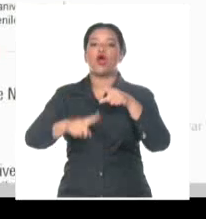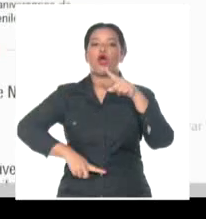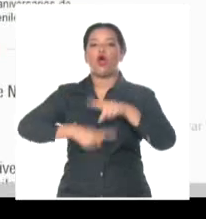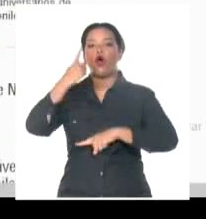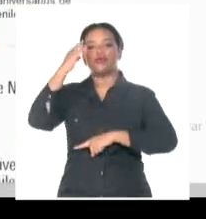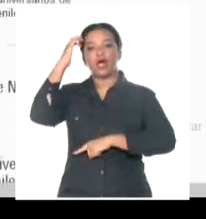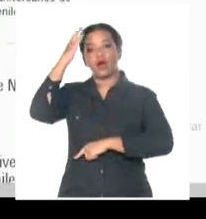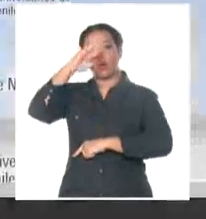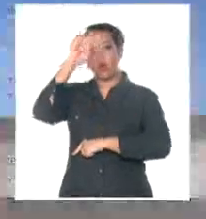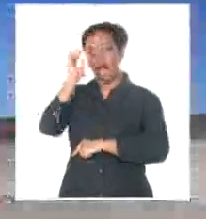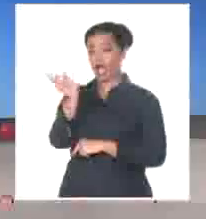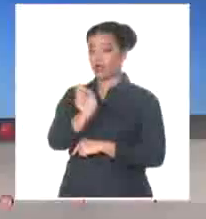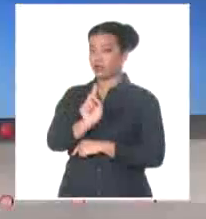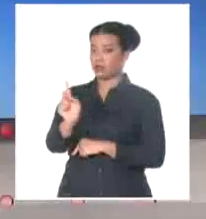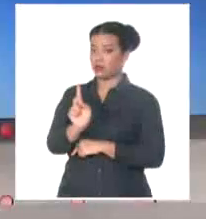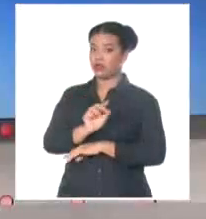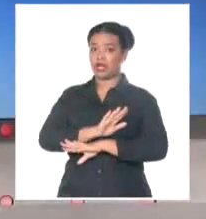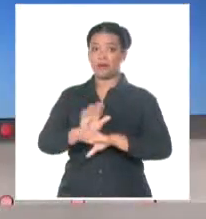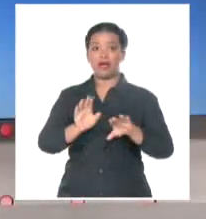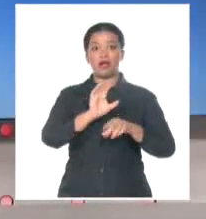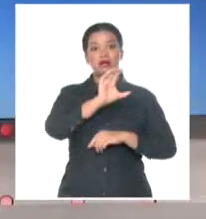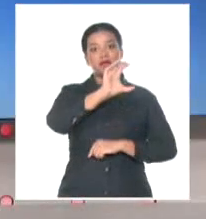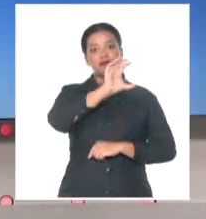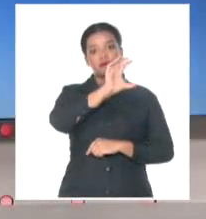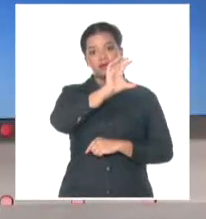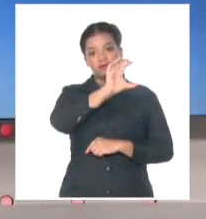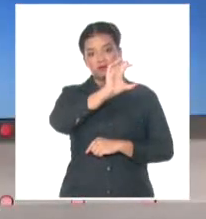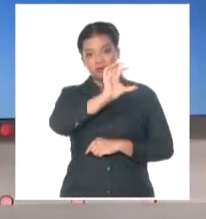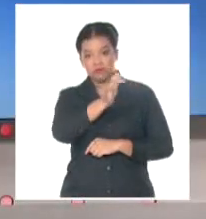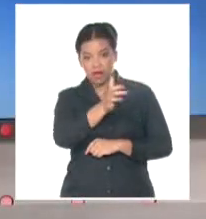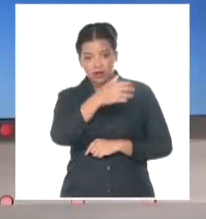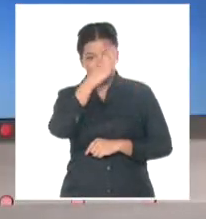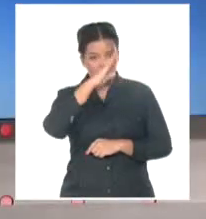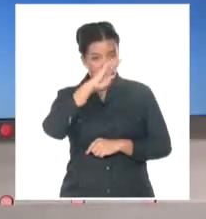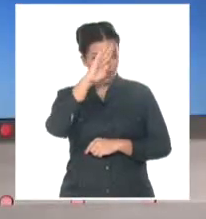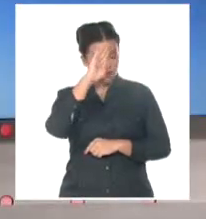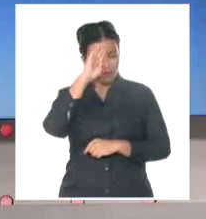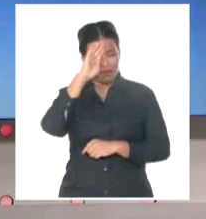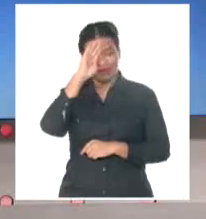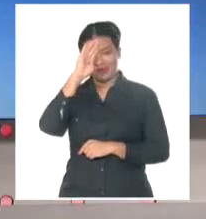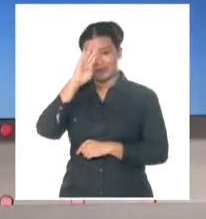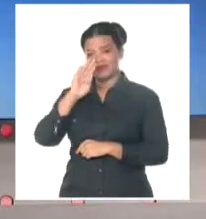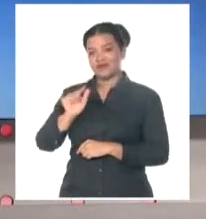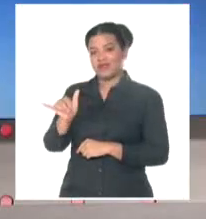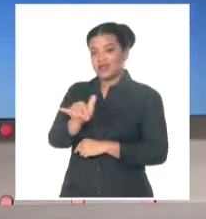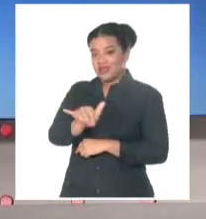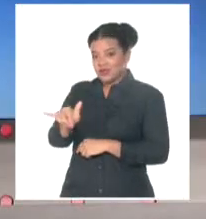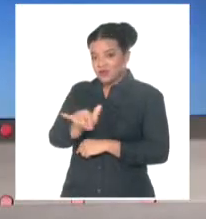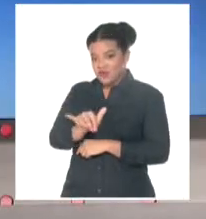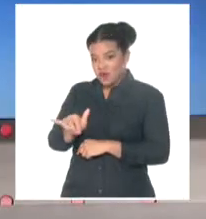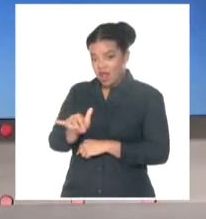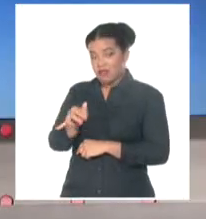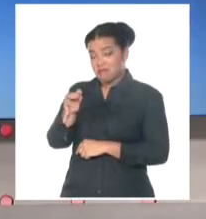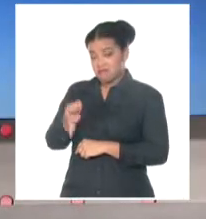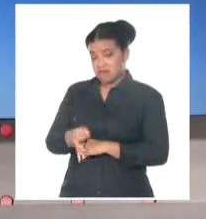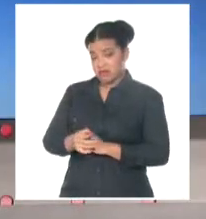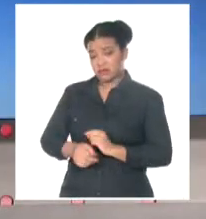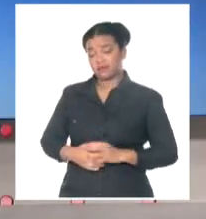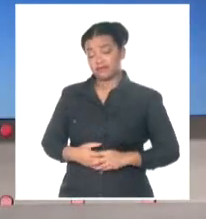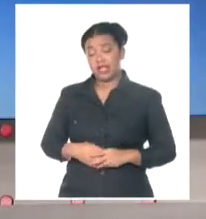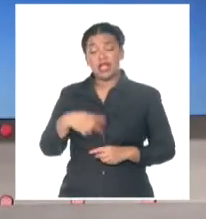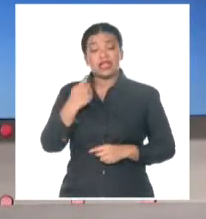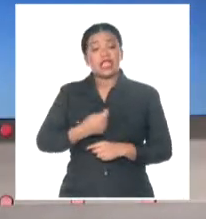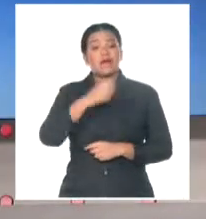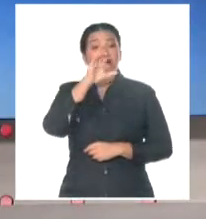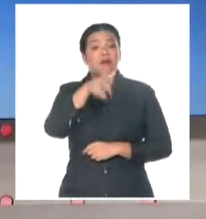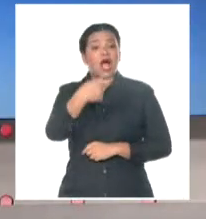Podrá continuar solamente contra el Banco Nacional de Cuba. Y de ser así, corresponderá entonces al banco poner sobre la